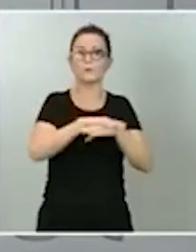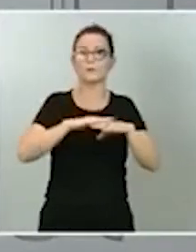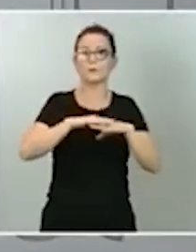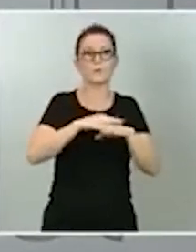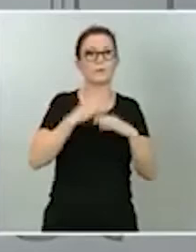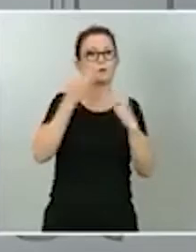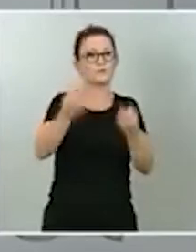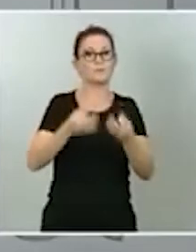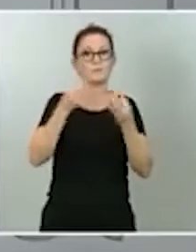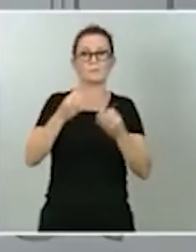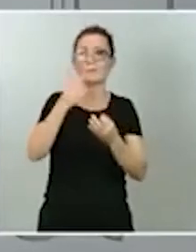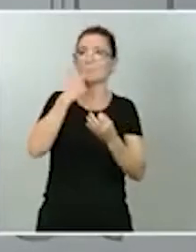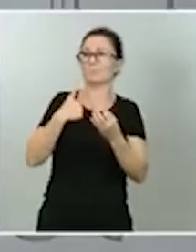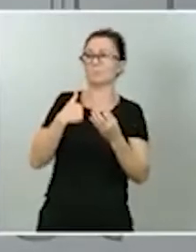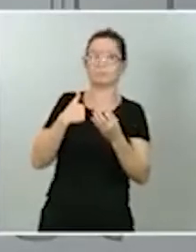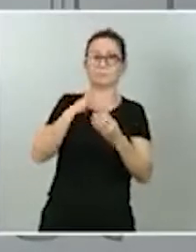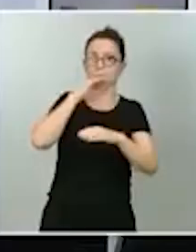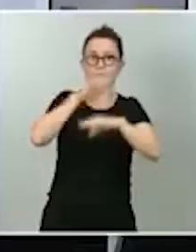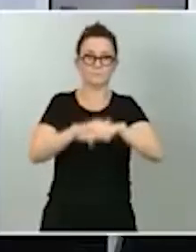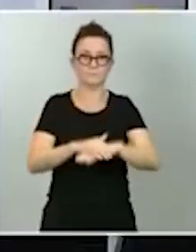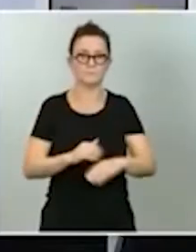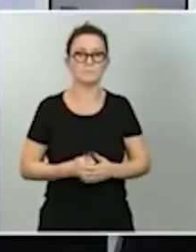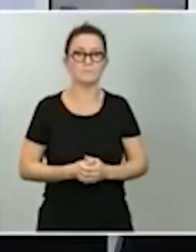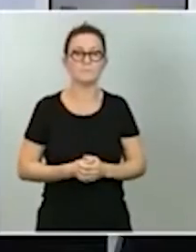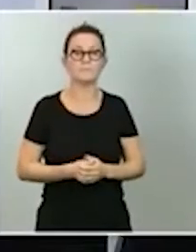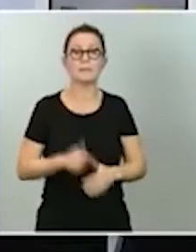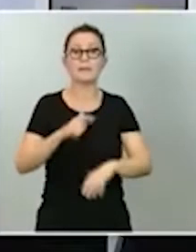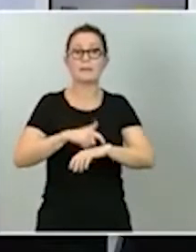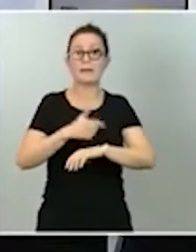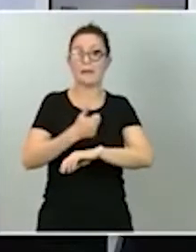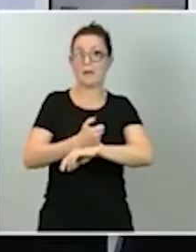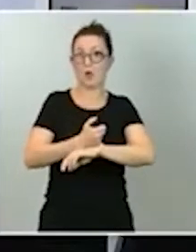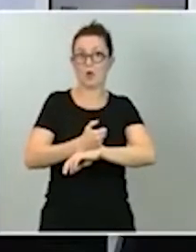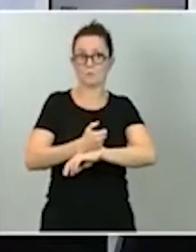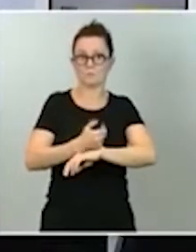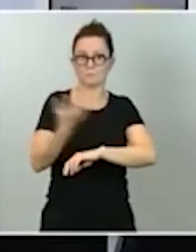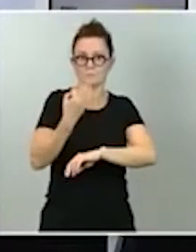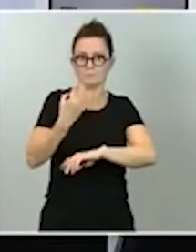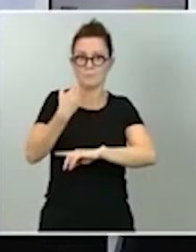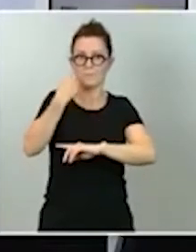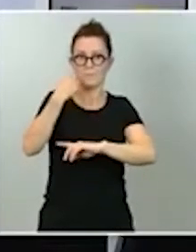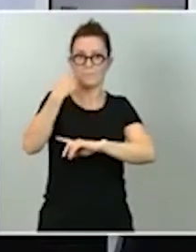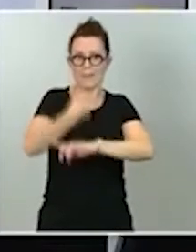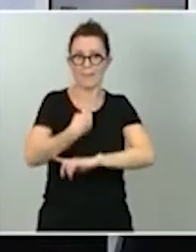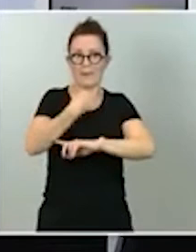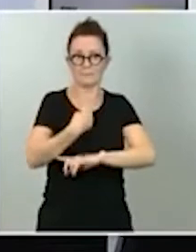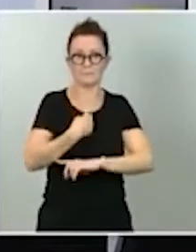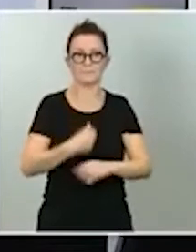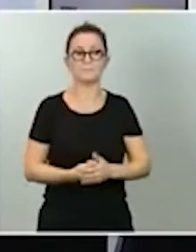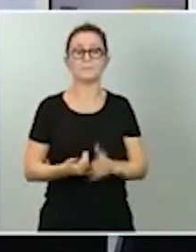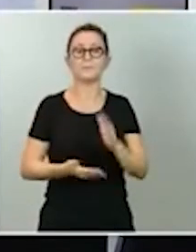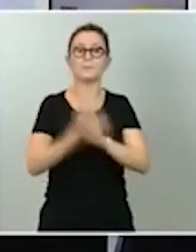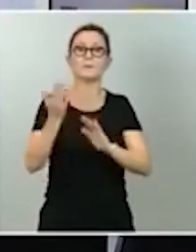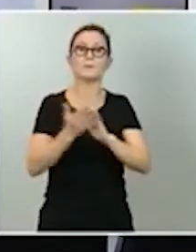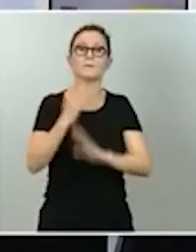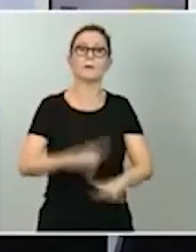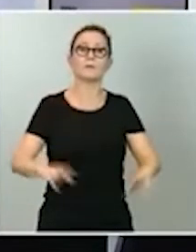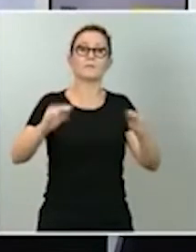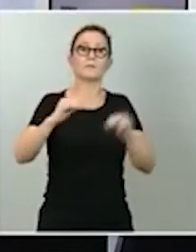indicaciones. Bueno, el reloj nos muerde. Vamos a finalizar con un último turno de preguntas de Reuter, Belén Carreño.